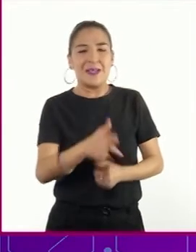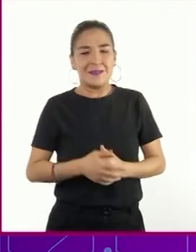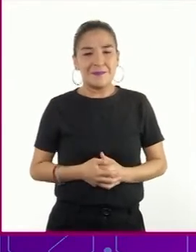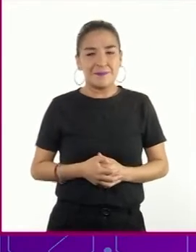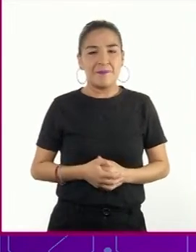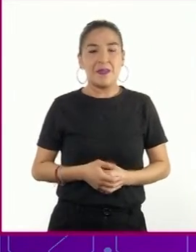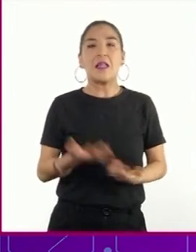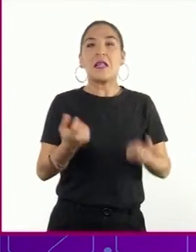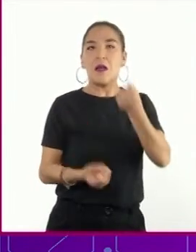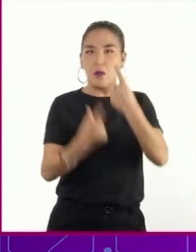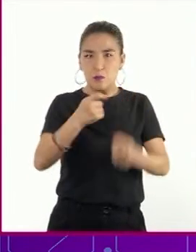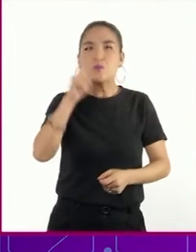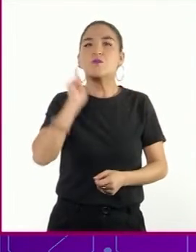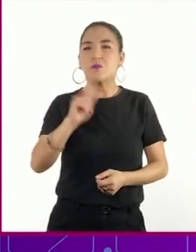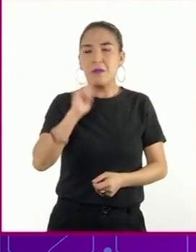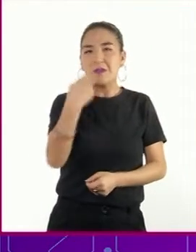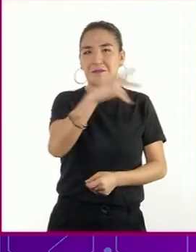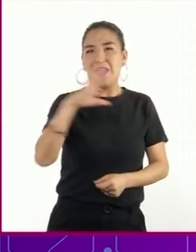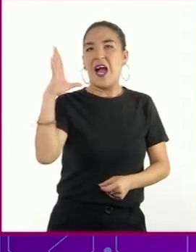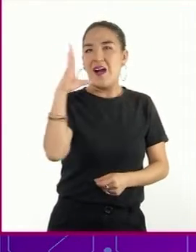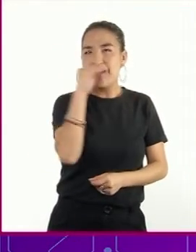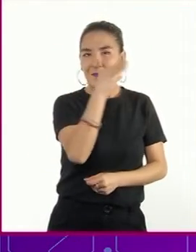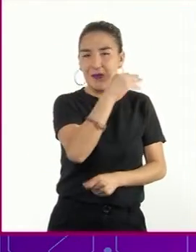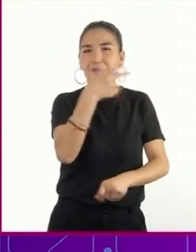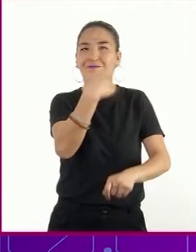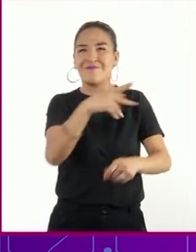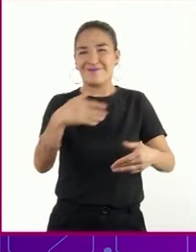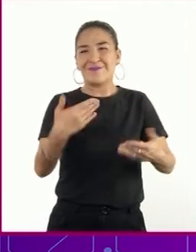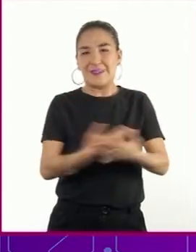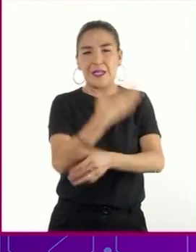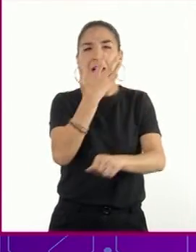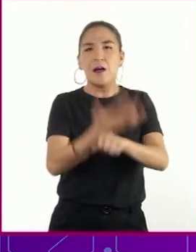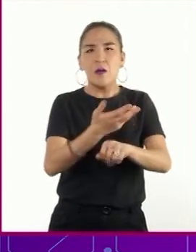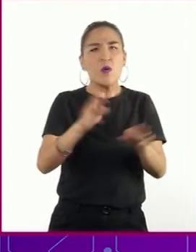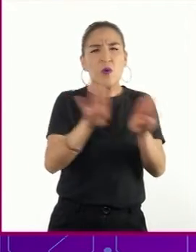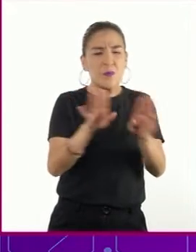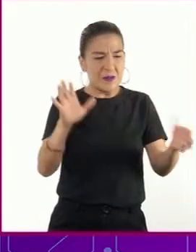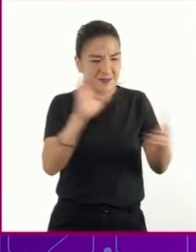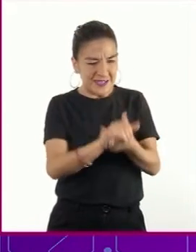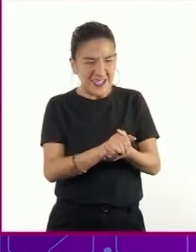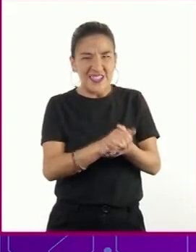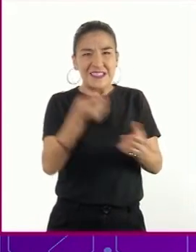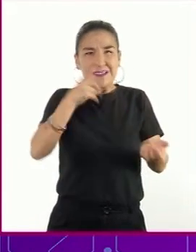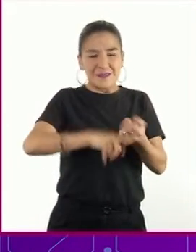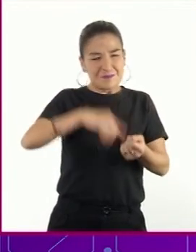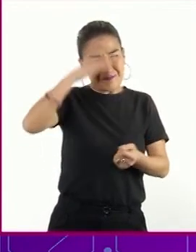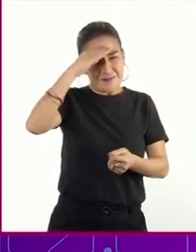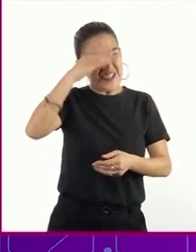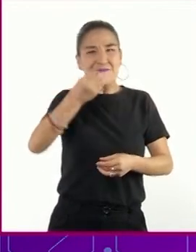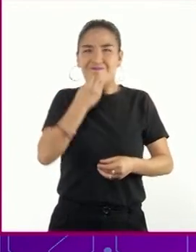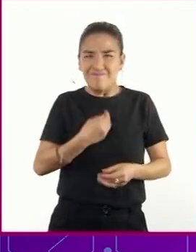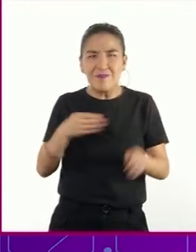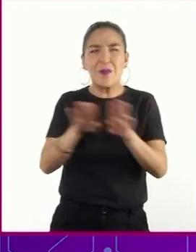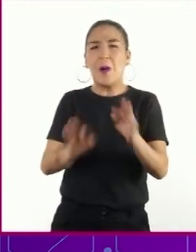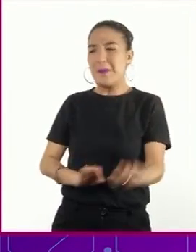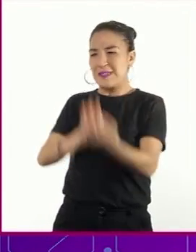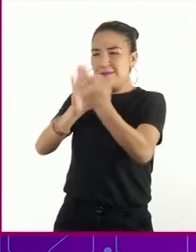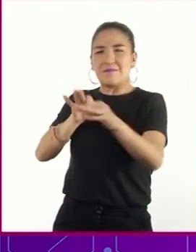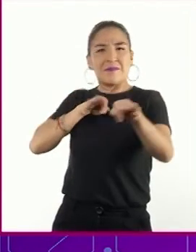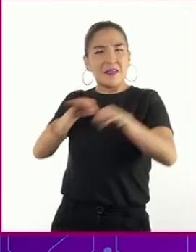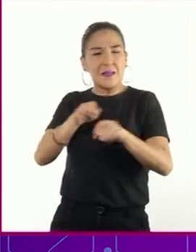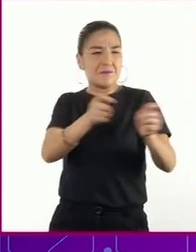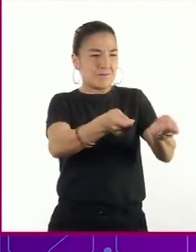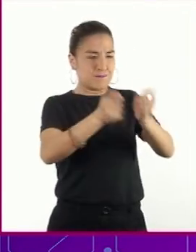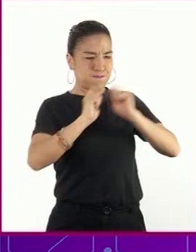caso de varias mujeres afroamericanas. Las mujeres casadas que se aventuraron a trabajar durante la guerra, enfrentaron la oposición de sus